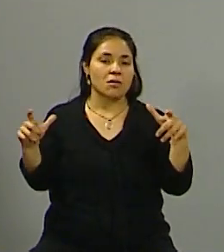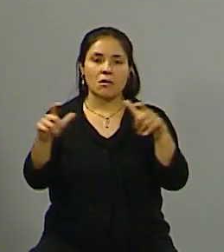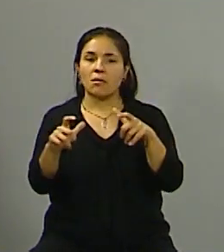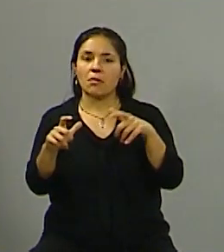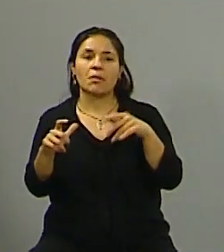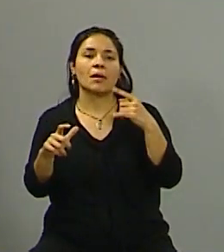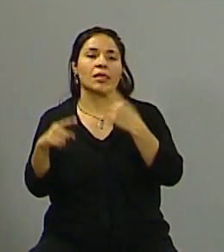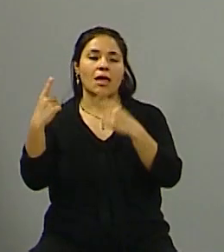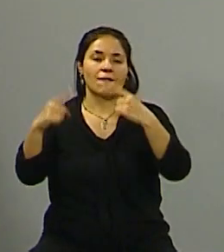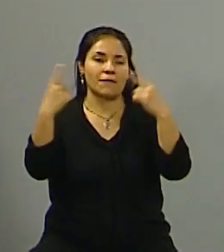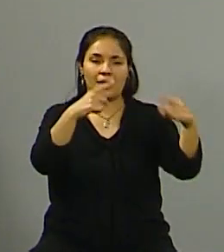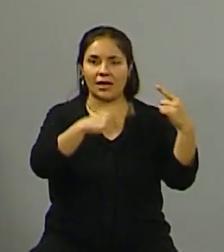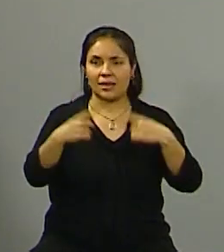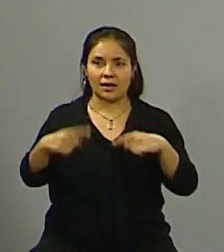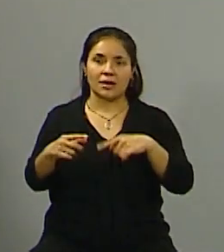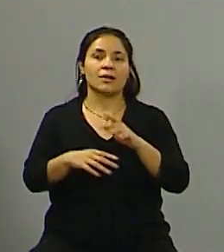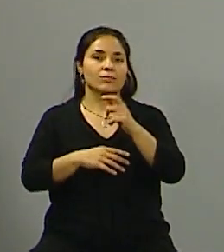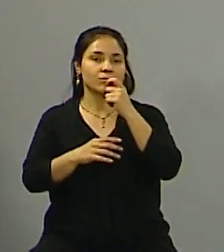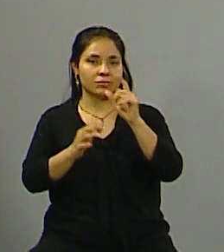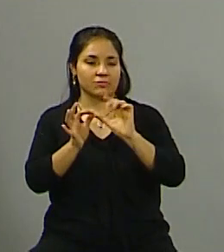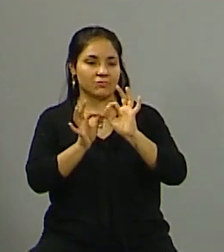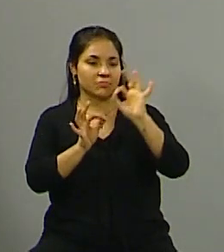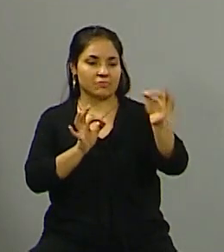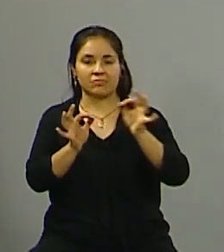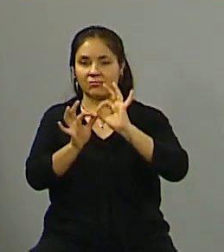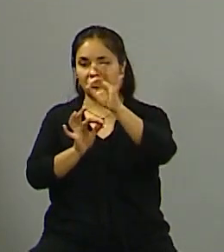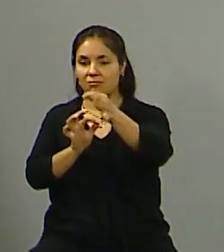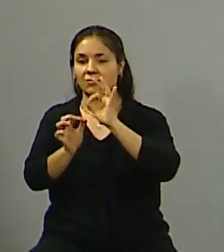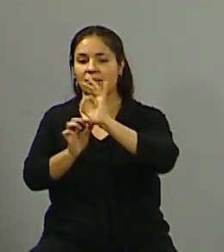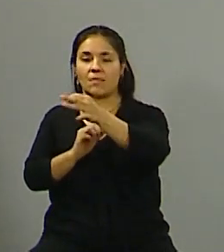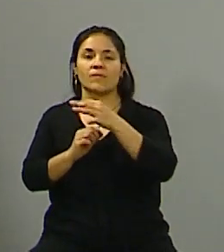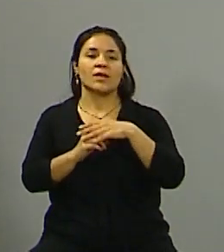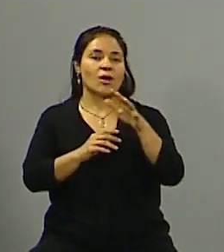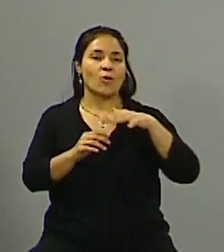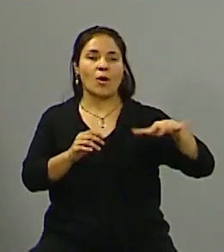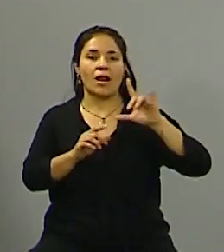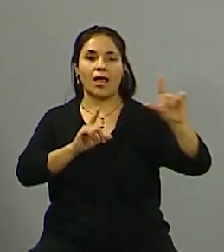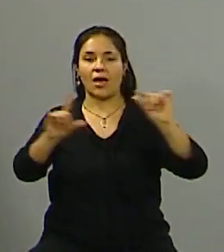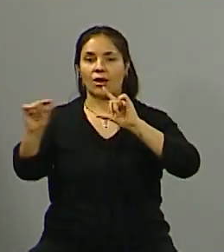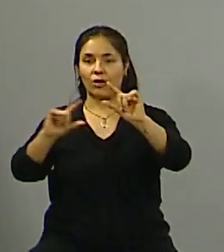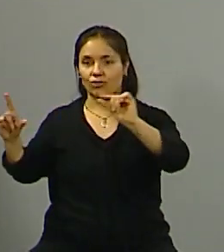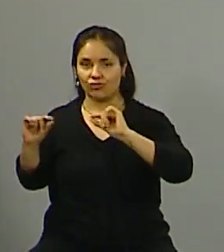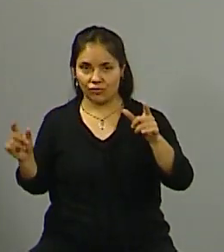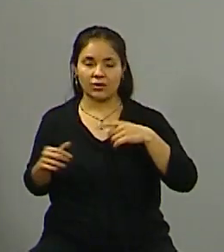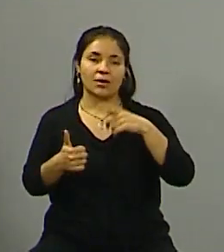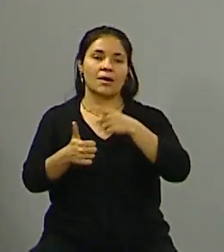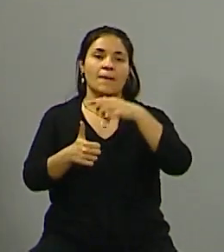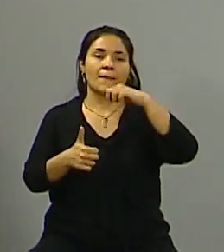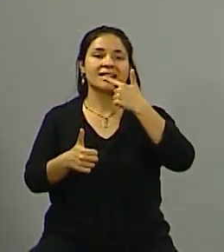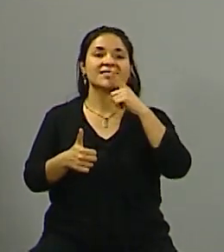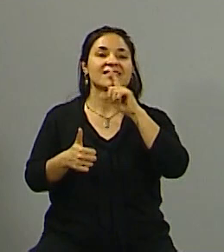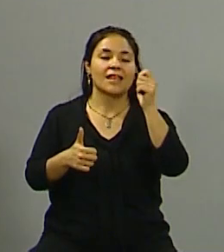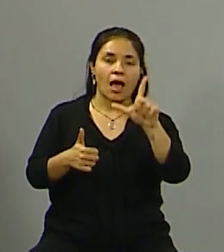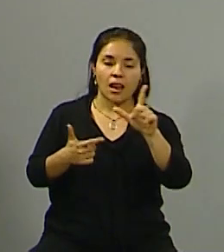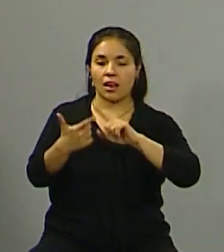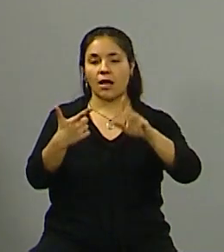con la ciudad, con las zonas aledañas, la Garrobal, Pedemonte, tiene zona de Pastal, Porbollón. Venimos